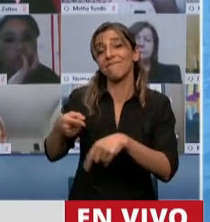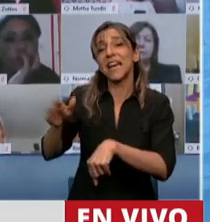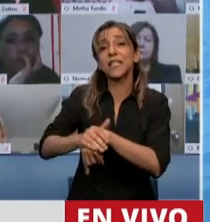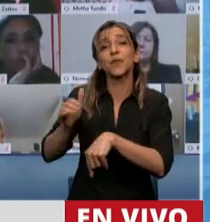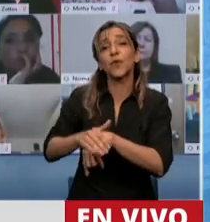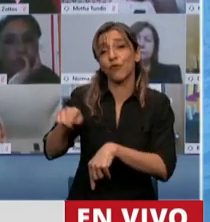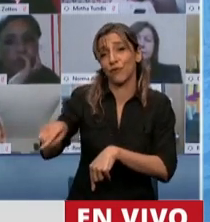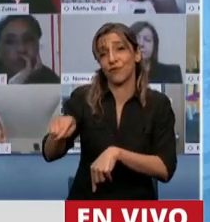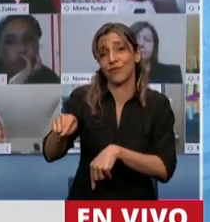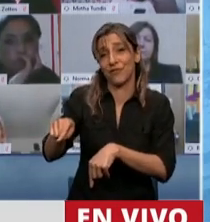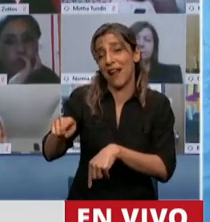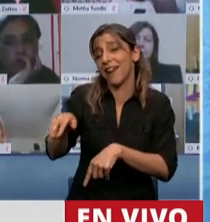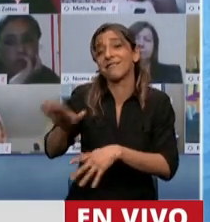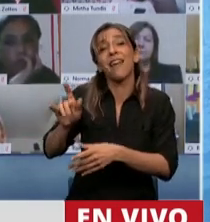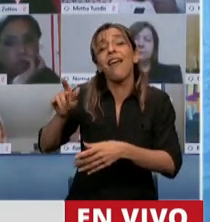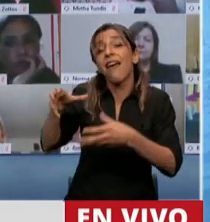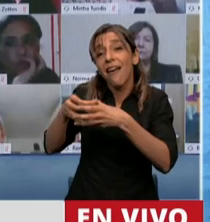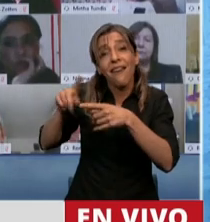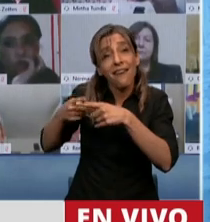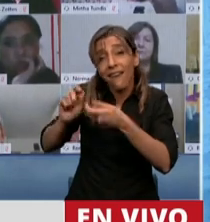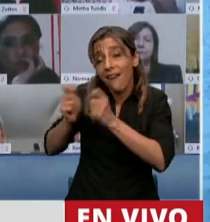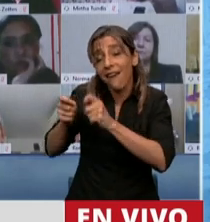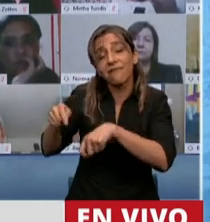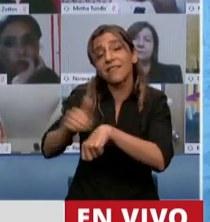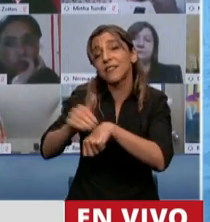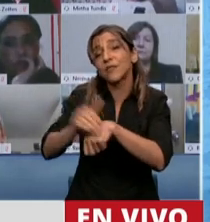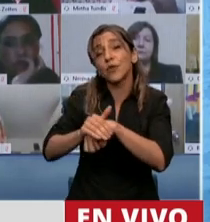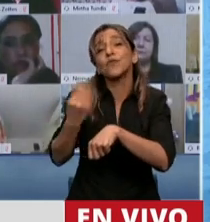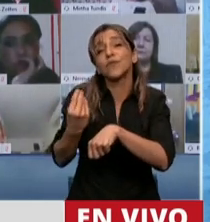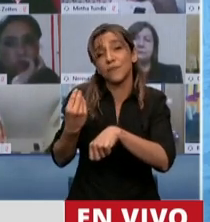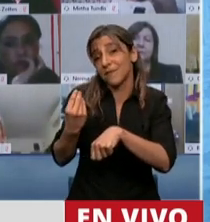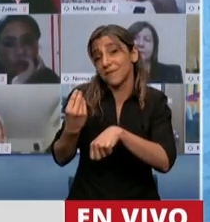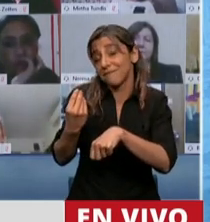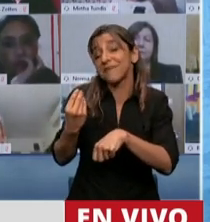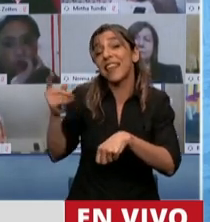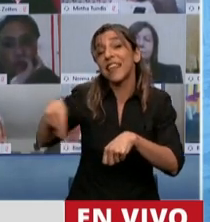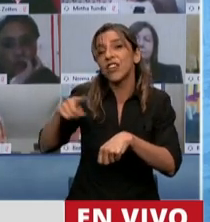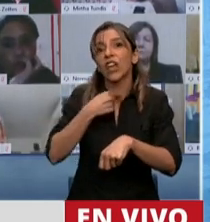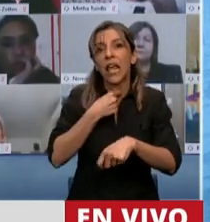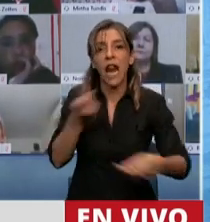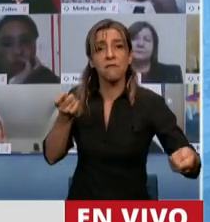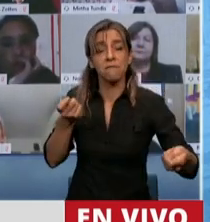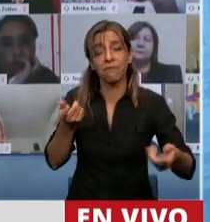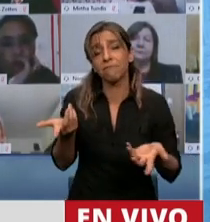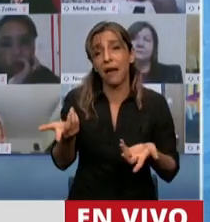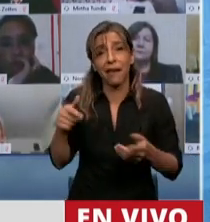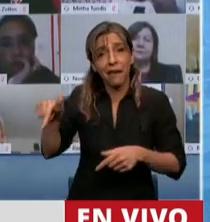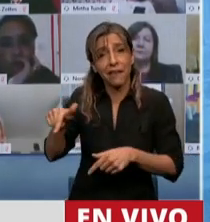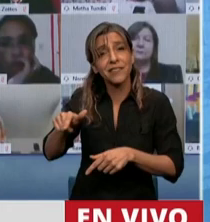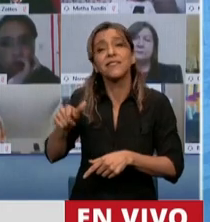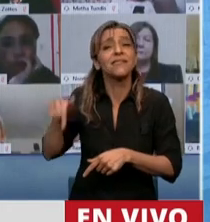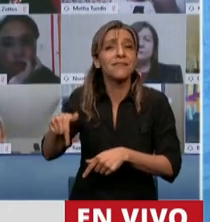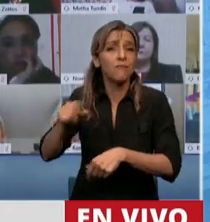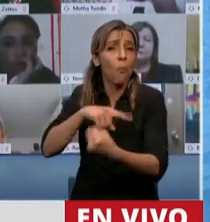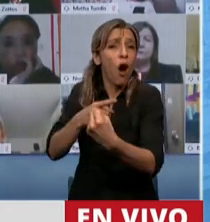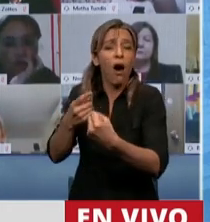¿por qué? porque perdieron la elección y los grupos de poder el bloque de poder que